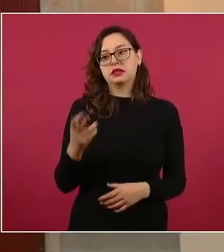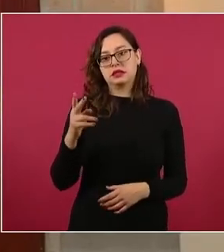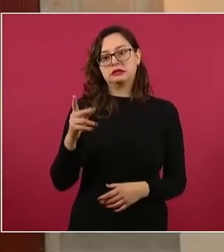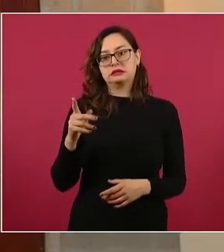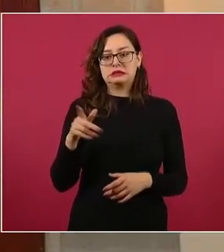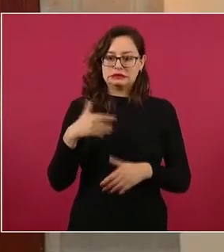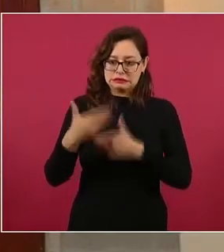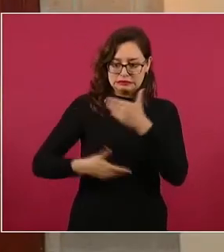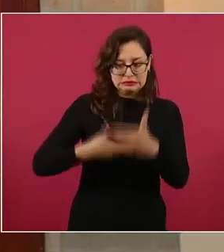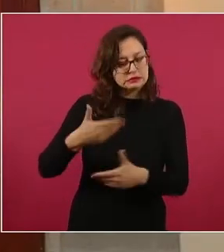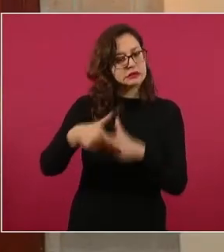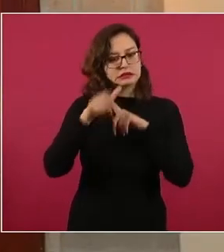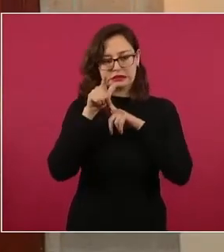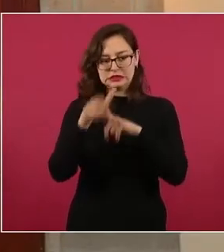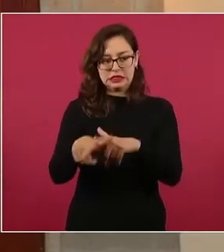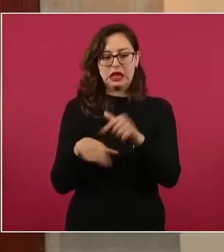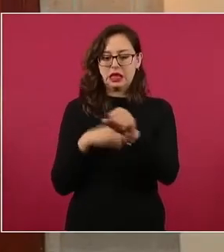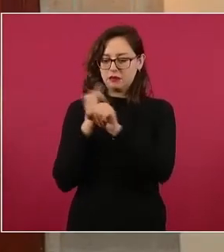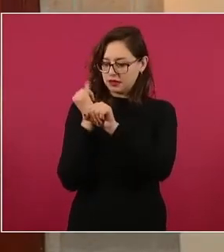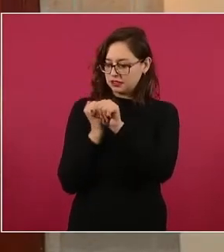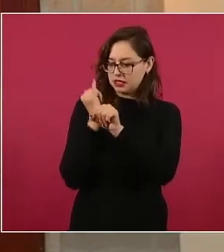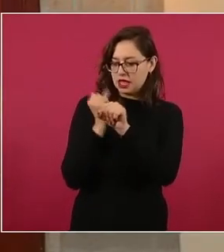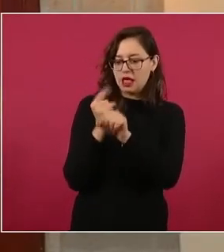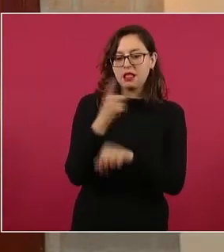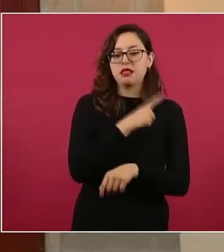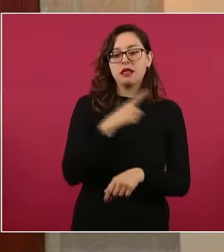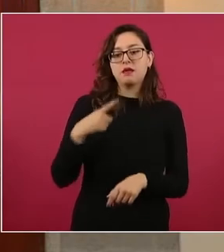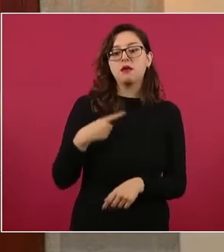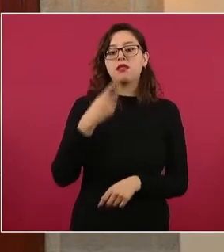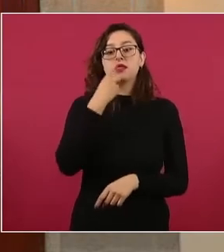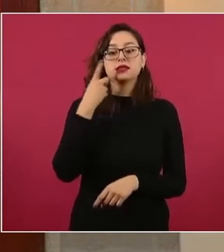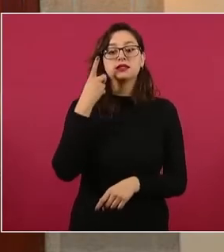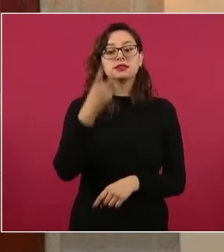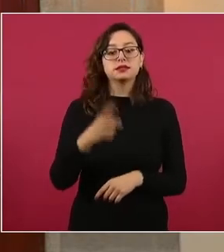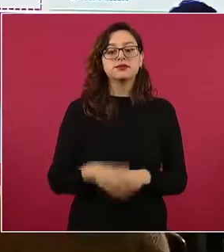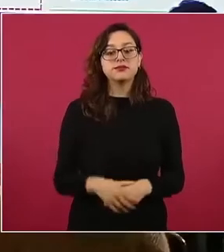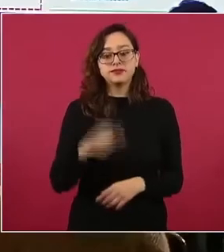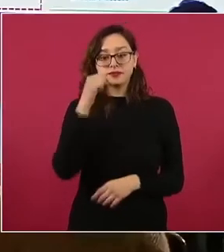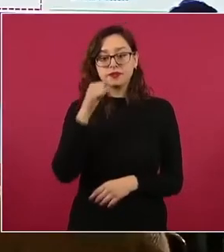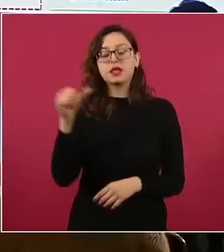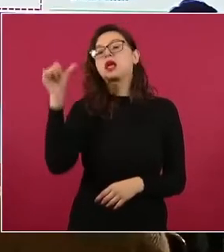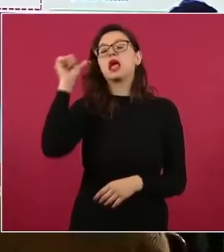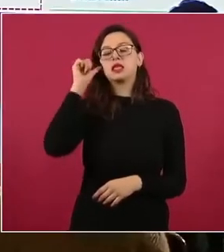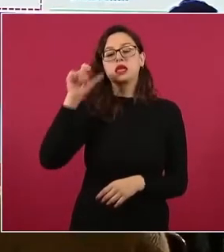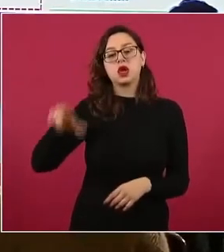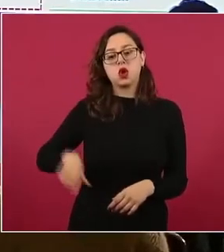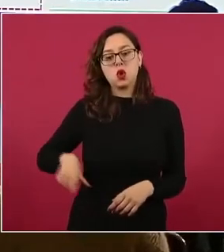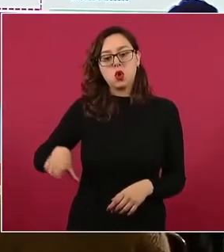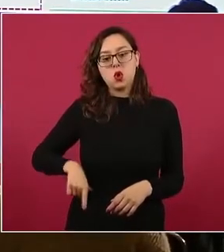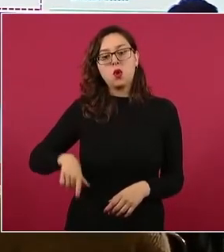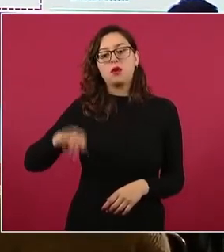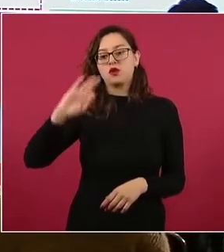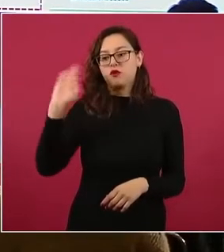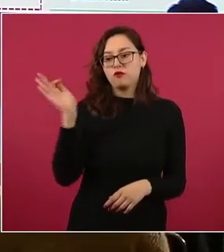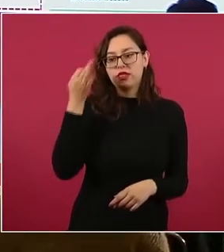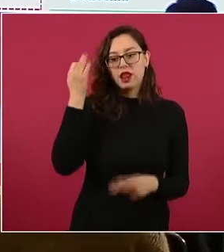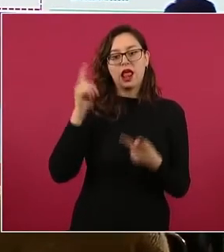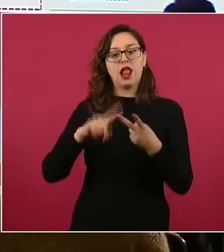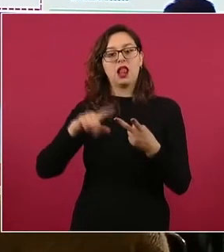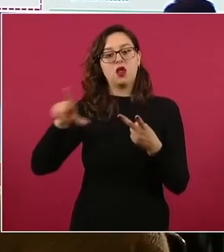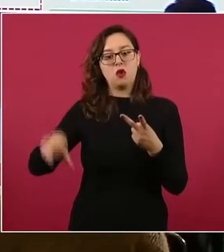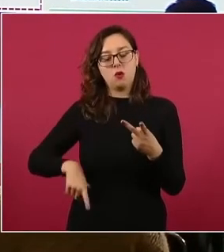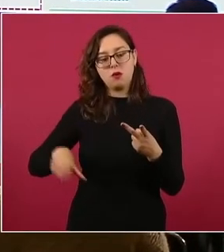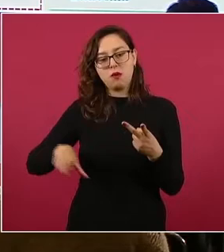queremos informar que el día de ayer, como parte de la colaboración permanente que hay entre el Gobierno de México y la Fiscalía de Nuevo León,